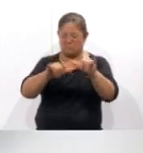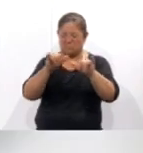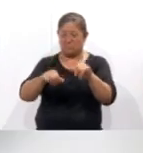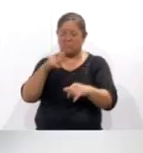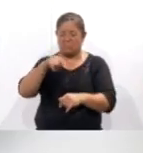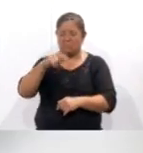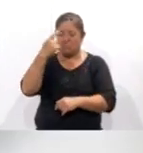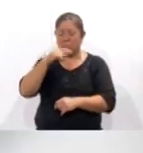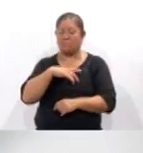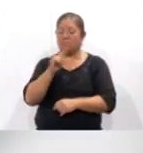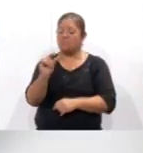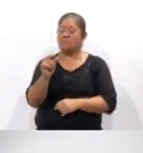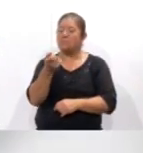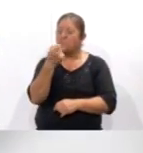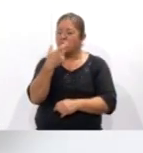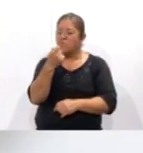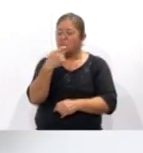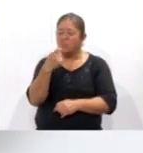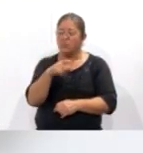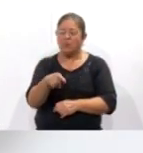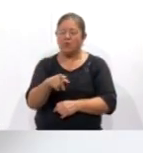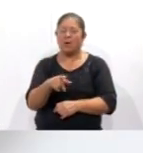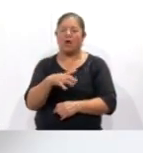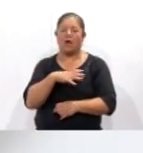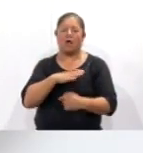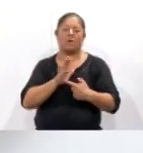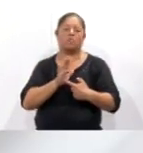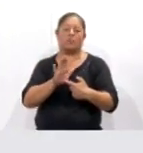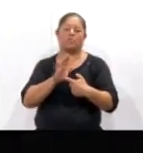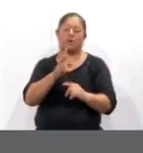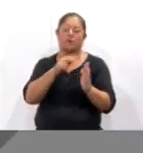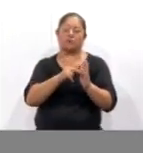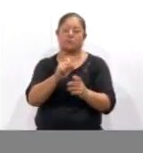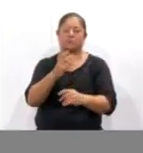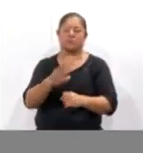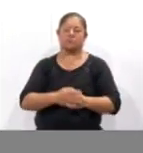elaborar cápsulas, tabletas y o comprimidos publicadas en 2023.